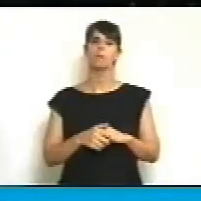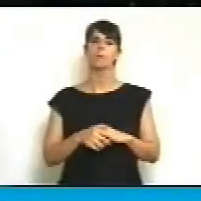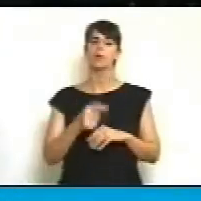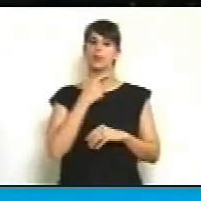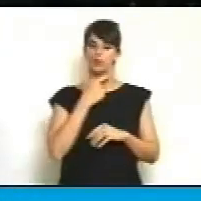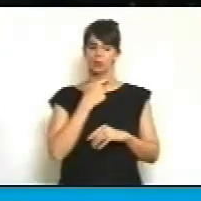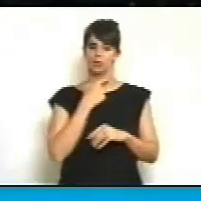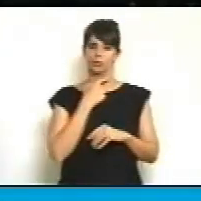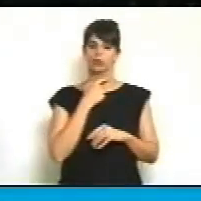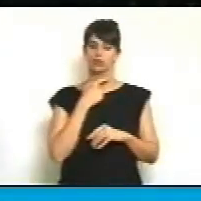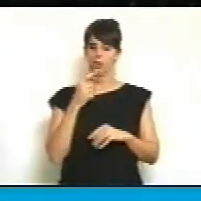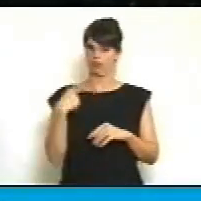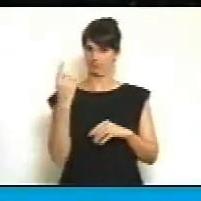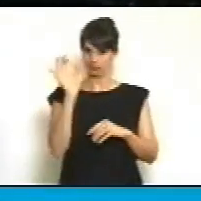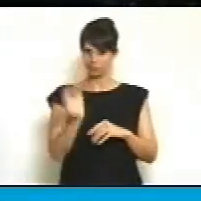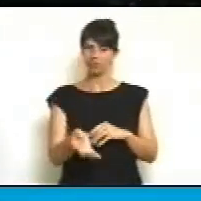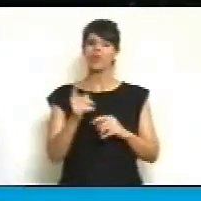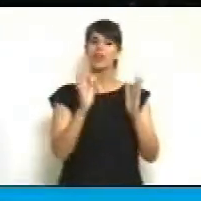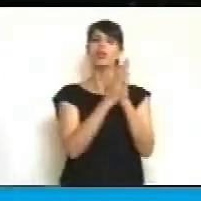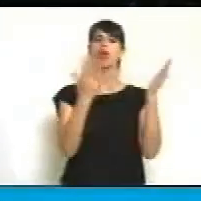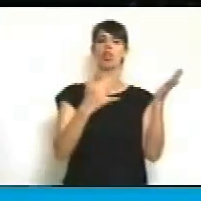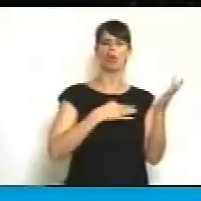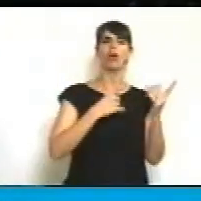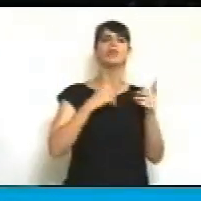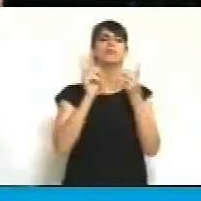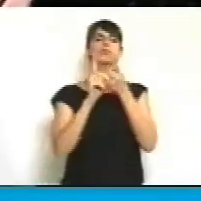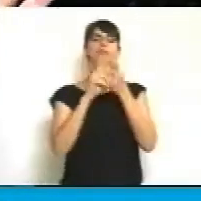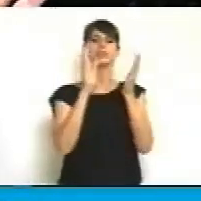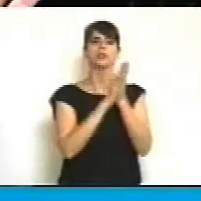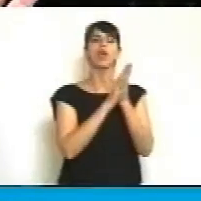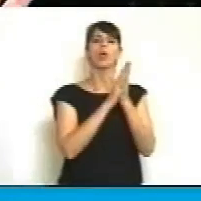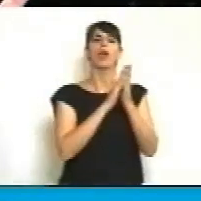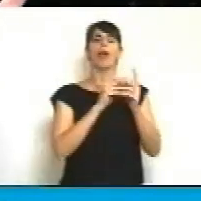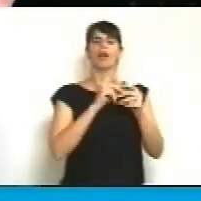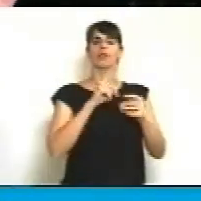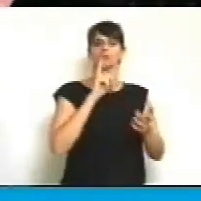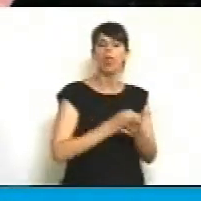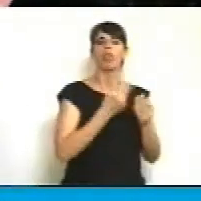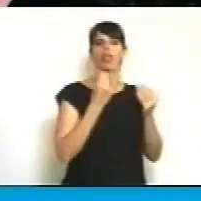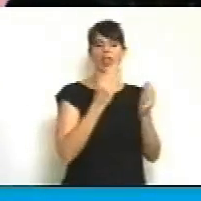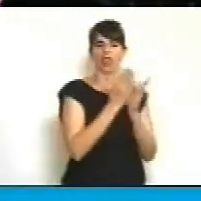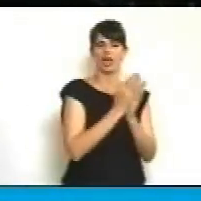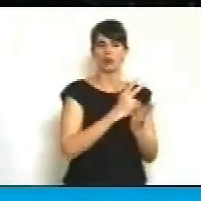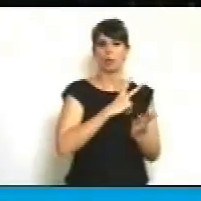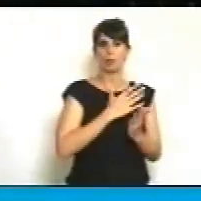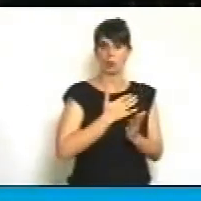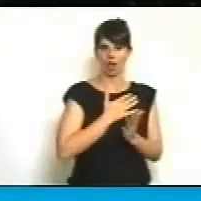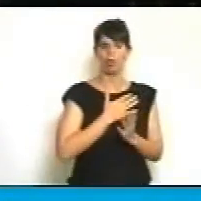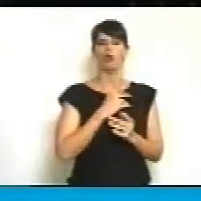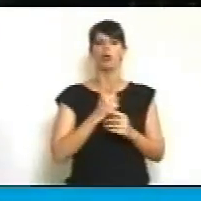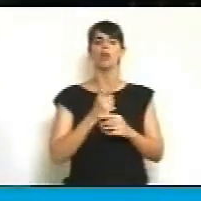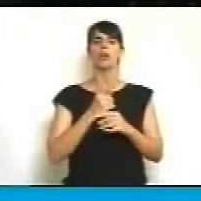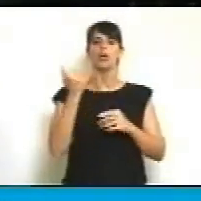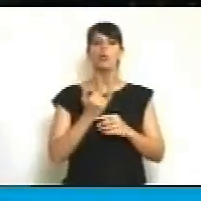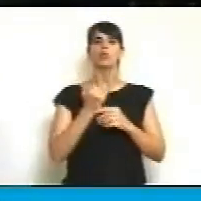Este código se inspira en la constitucionalización del derecho privado, estableciendo una comunidad de